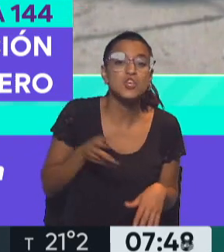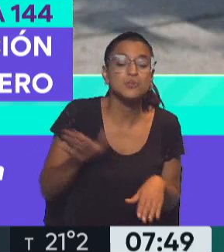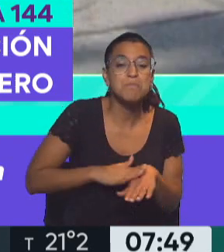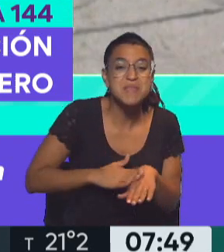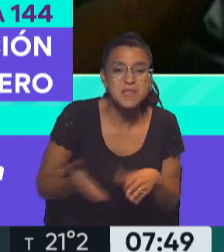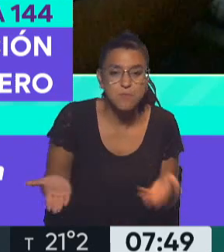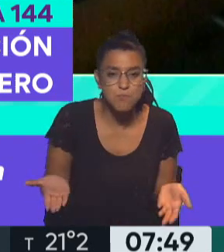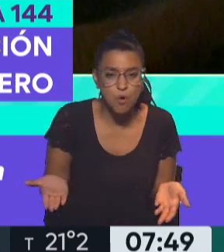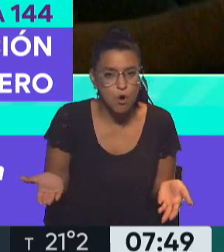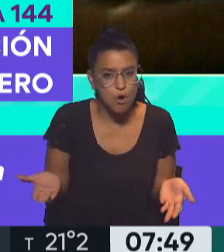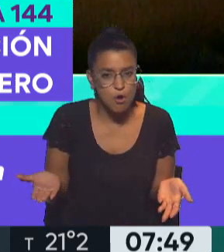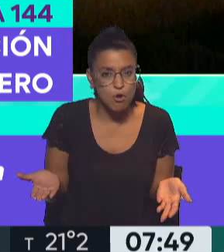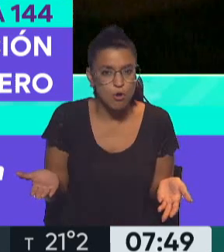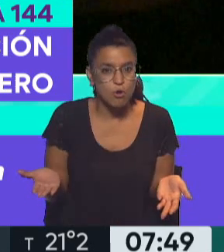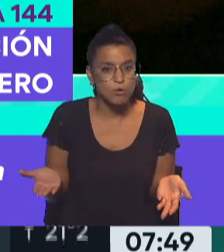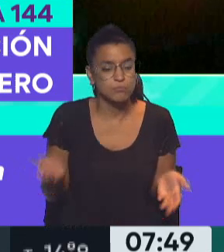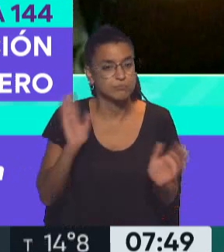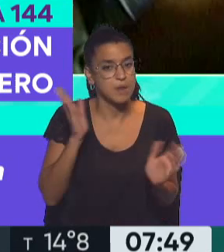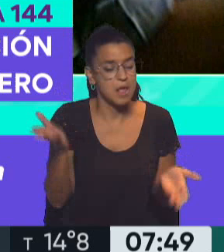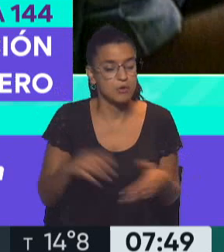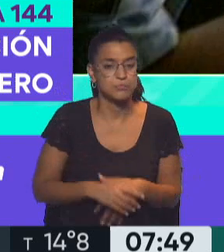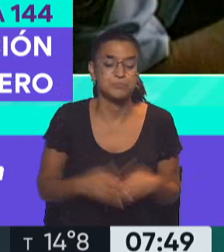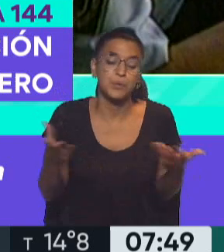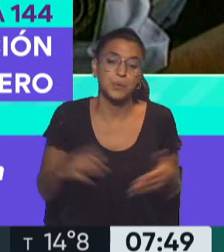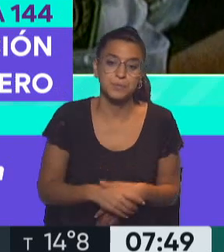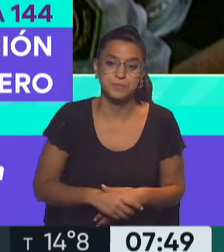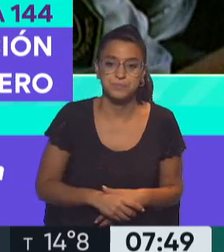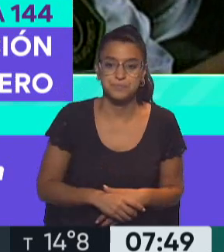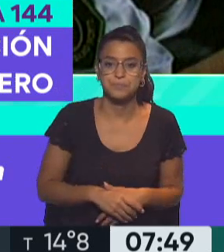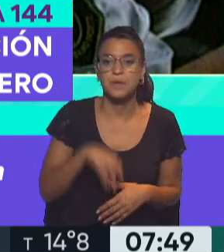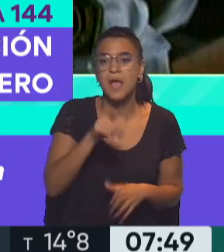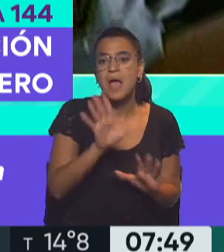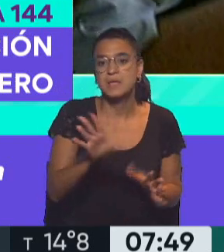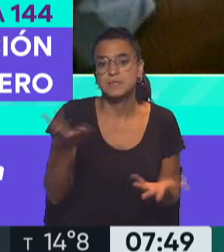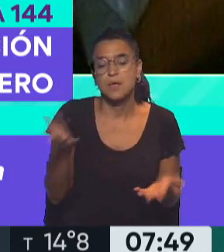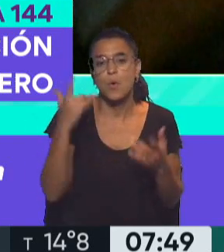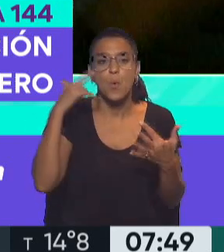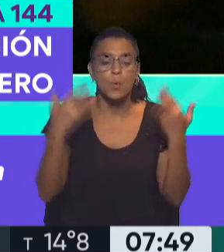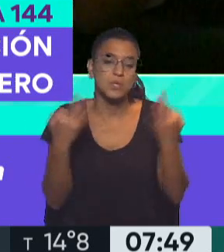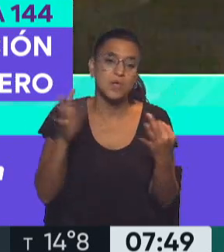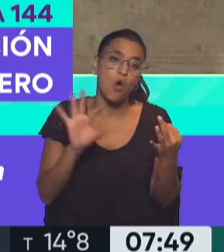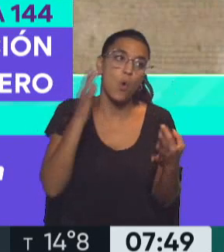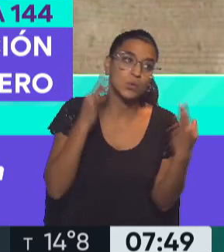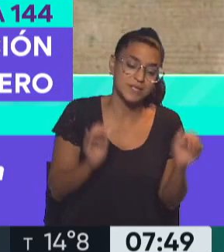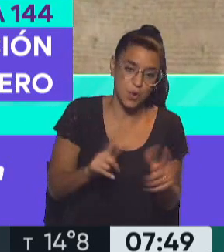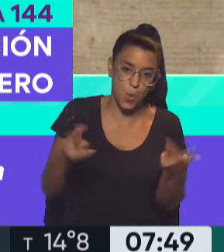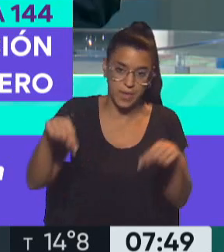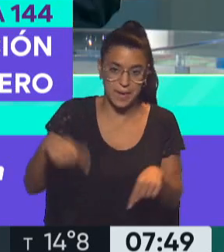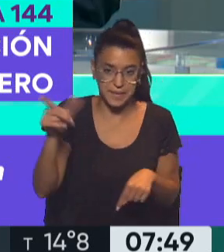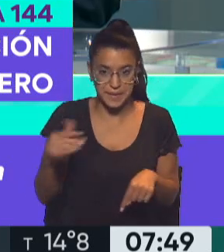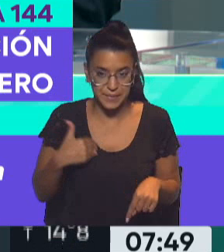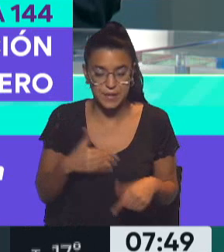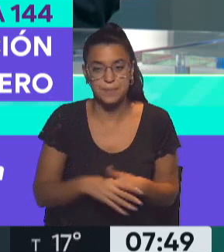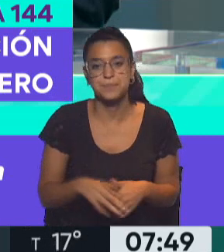¿Edgardo? O sea que estaríamos lejos de todo esto. Pero bueno, esta es la justicia o la injusticia que tenemos en nuestro país.